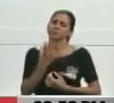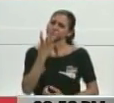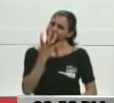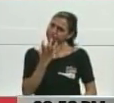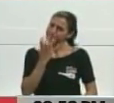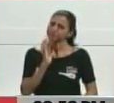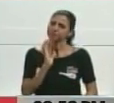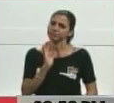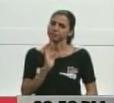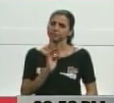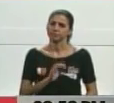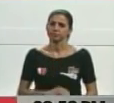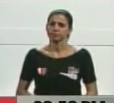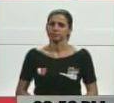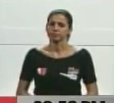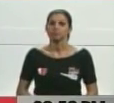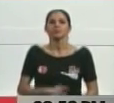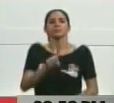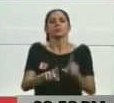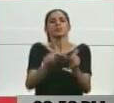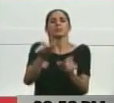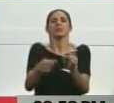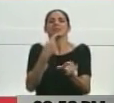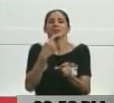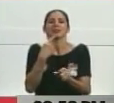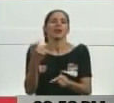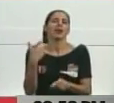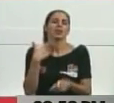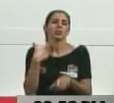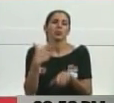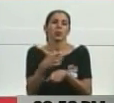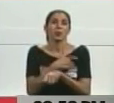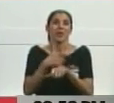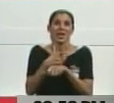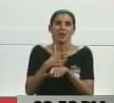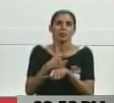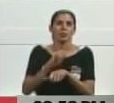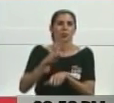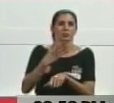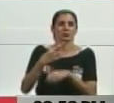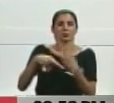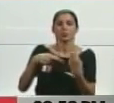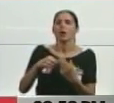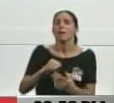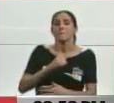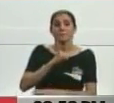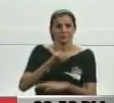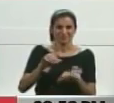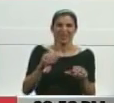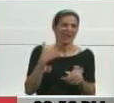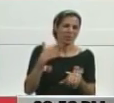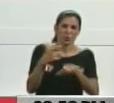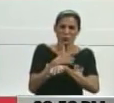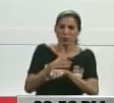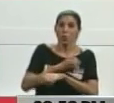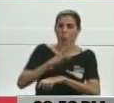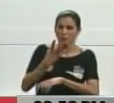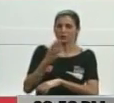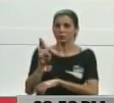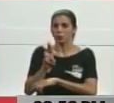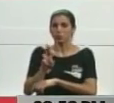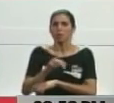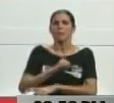que haya compañeros que la Cuarta República le mató a sus padres, a sus hermanos y andan ahorita con sus